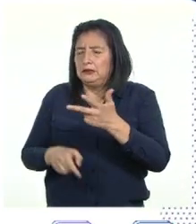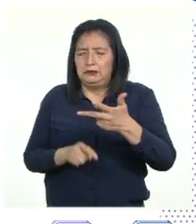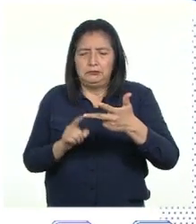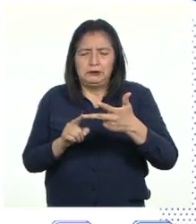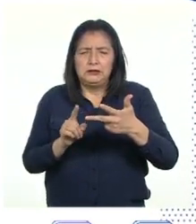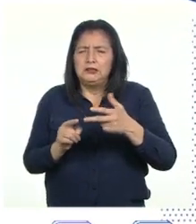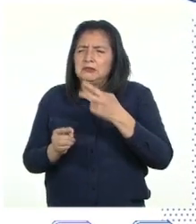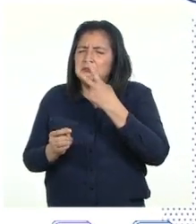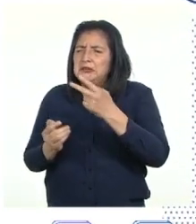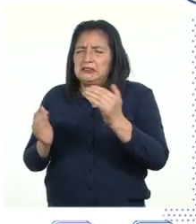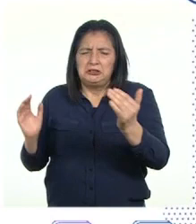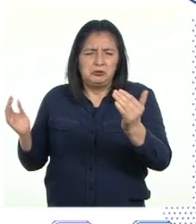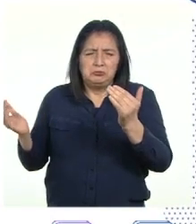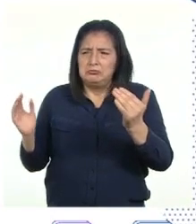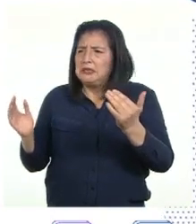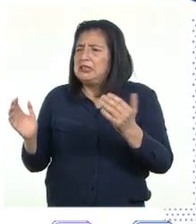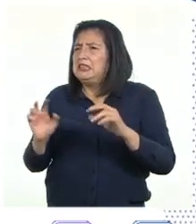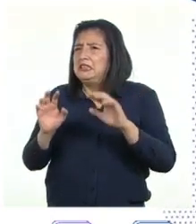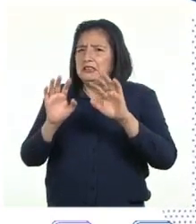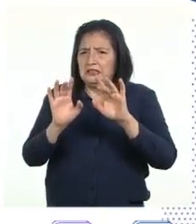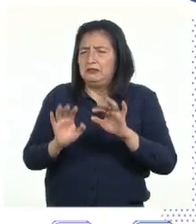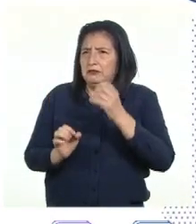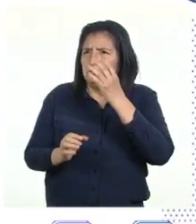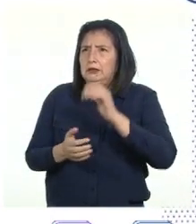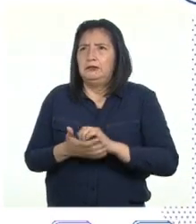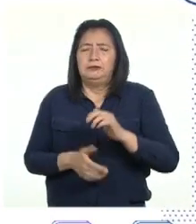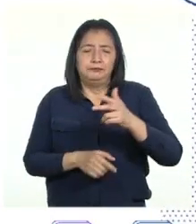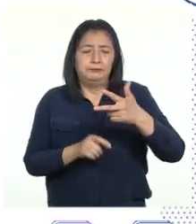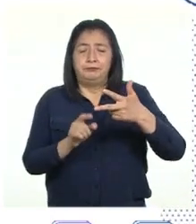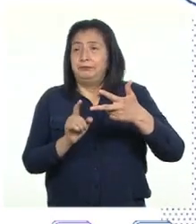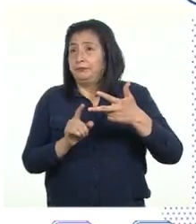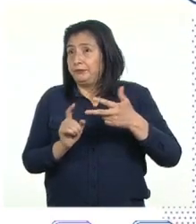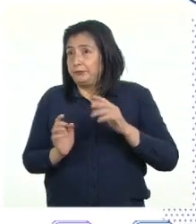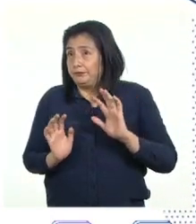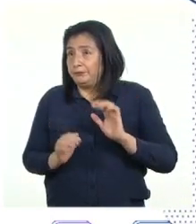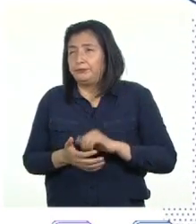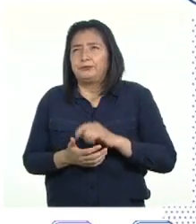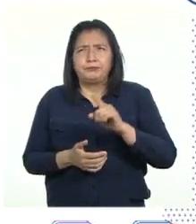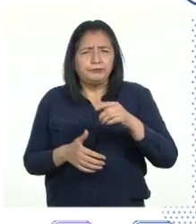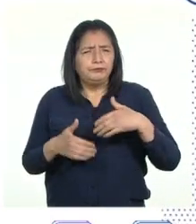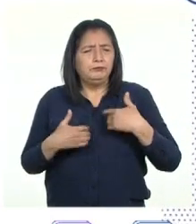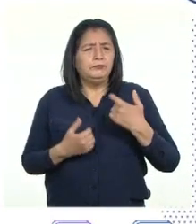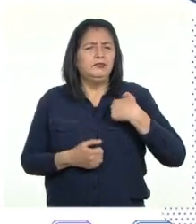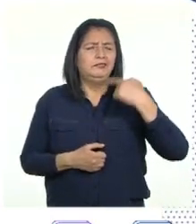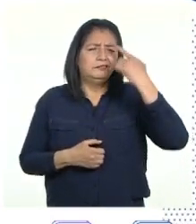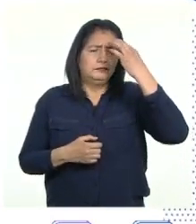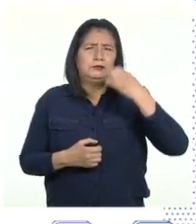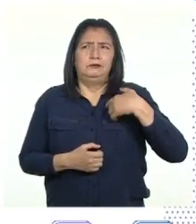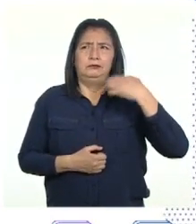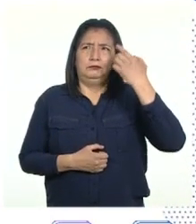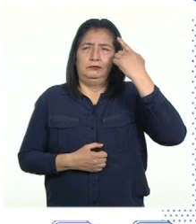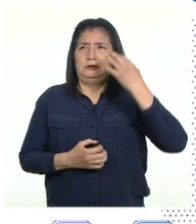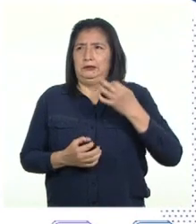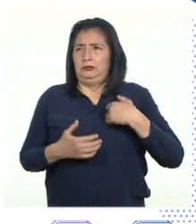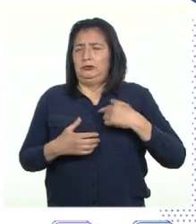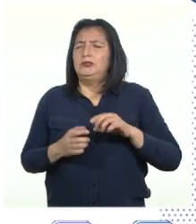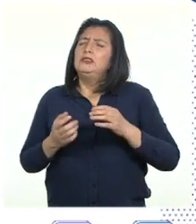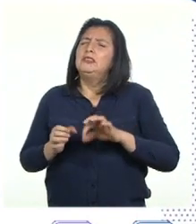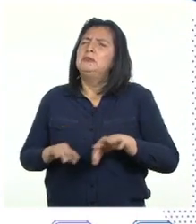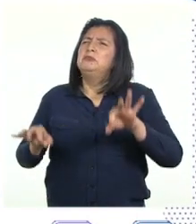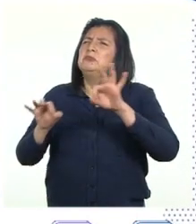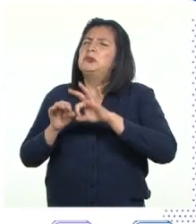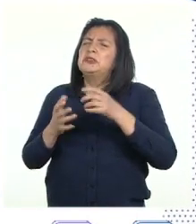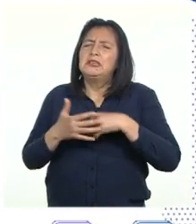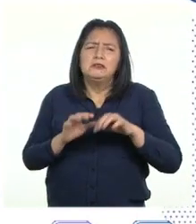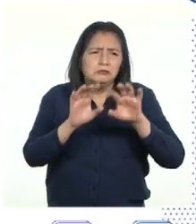verificar el contenido Y punto número tres Poder asumir una postura es muy importante consultando